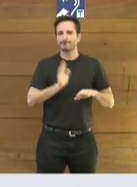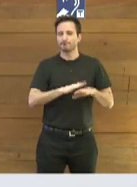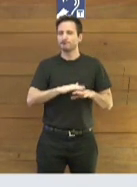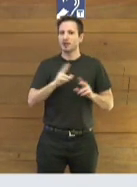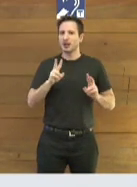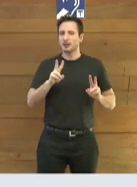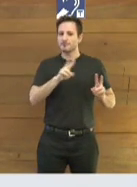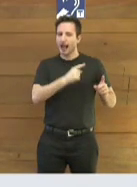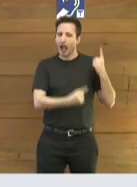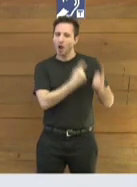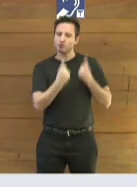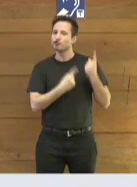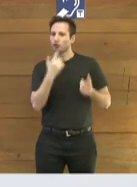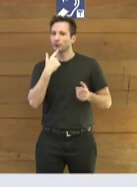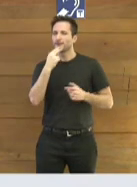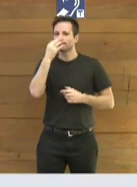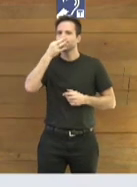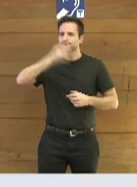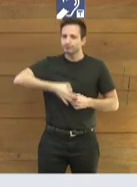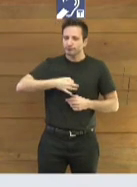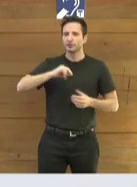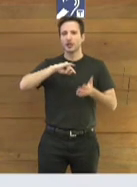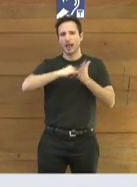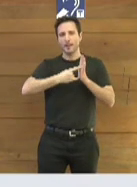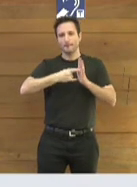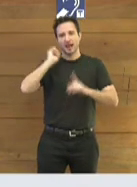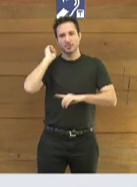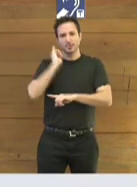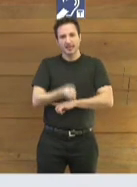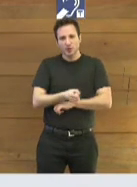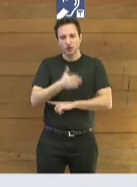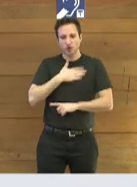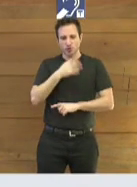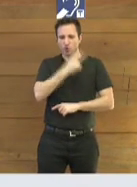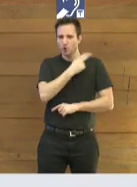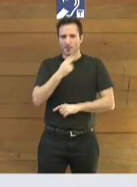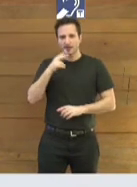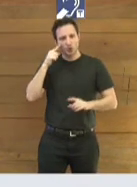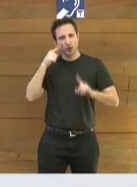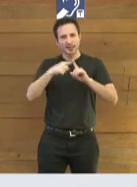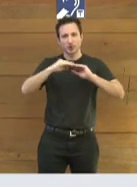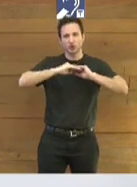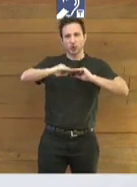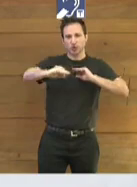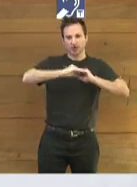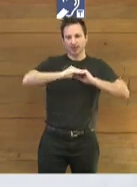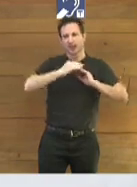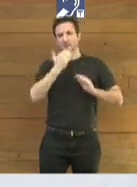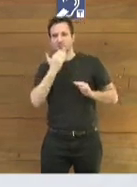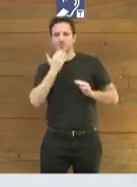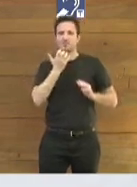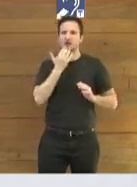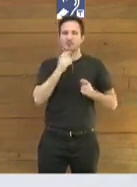algunos de ellos y que forman parte del plan director de nuestro compromiso con la sostenibilidad, como son